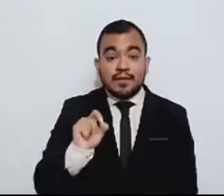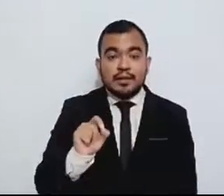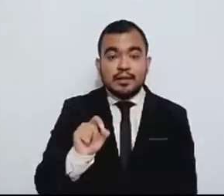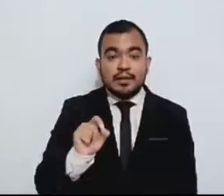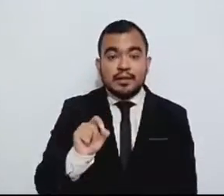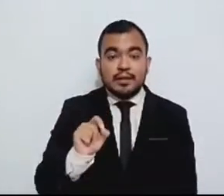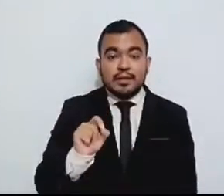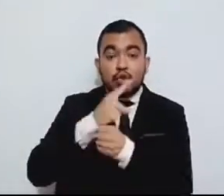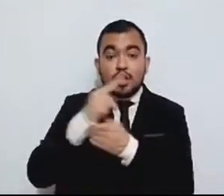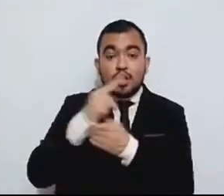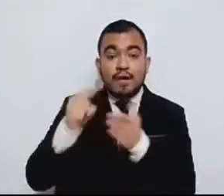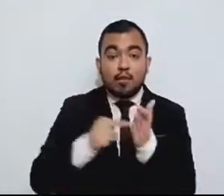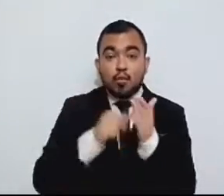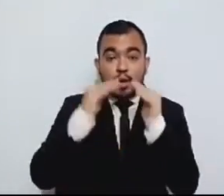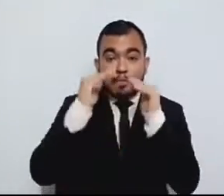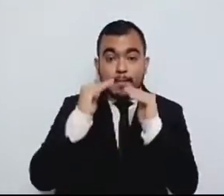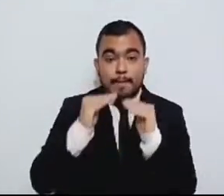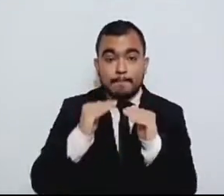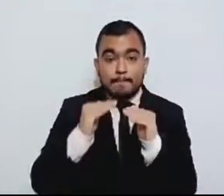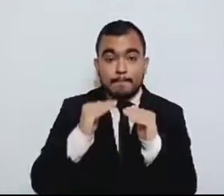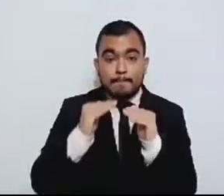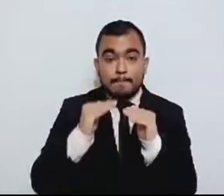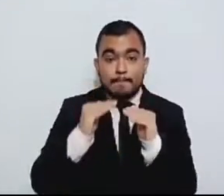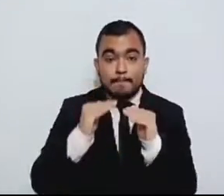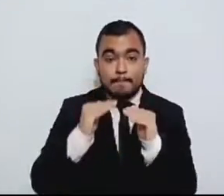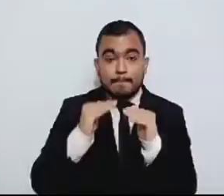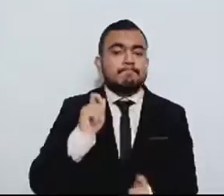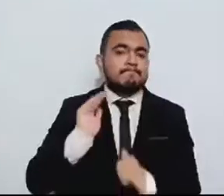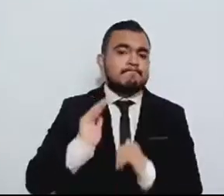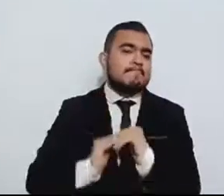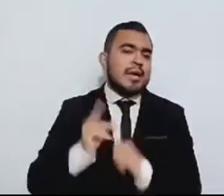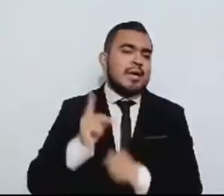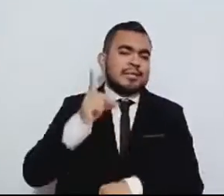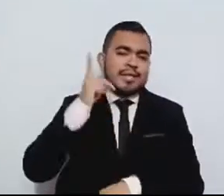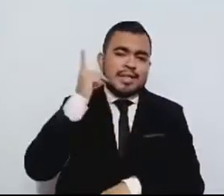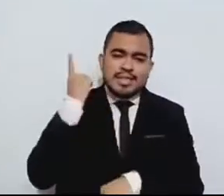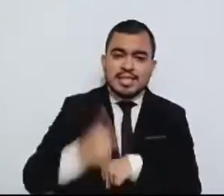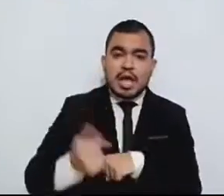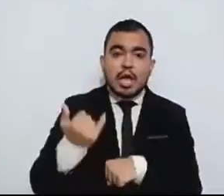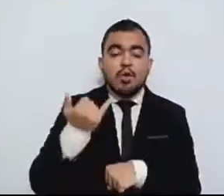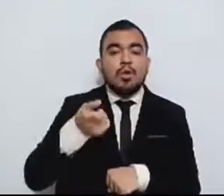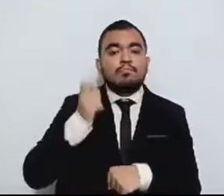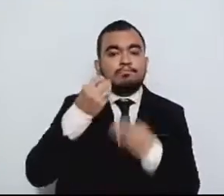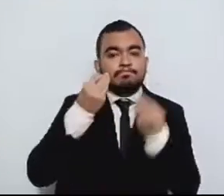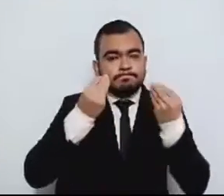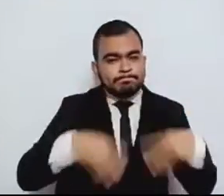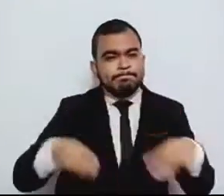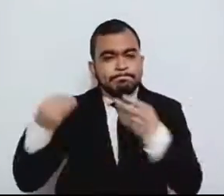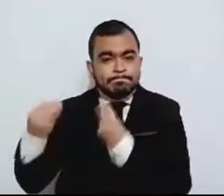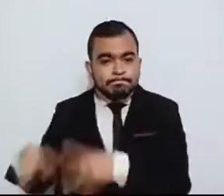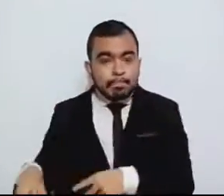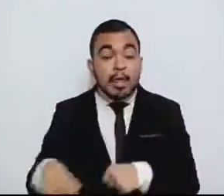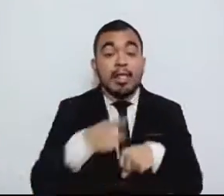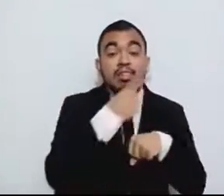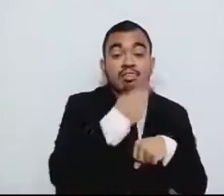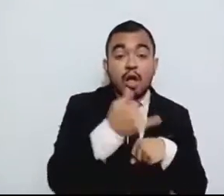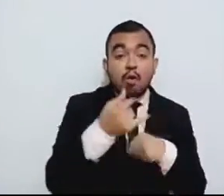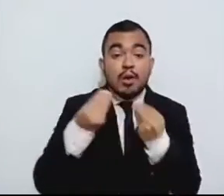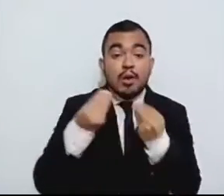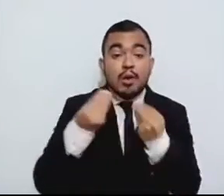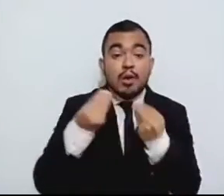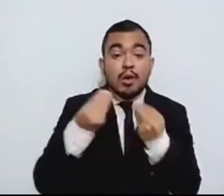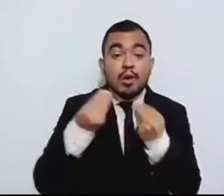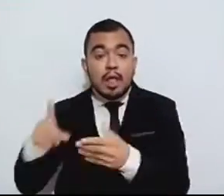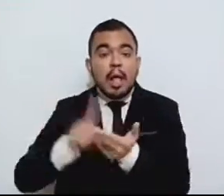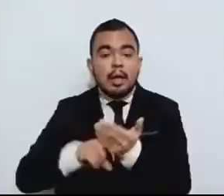los años con el valor más alto de daños y pérdidas. Los daños y pérdidas en relación con el Producto Interno Bruto